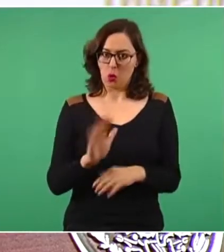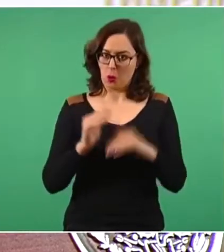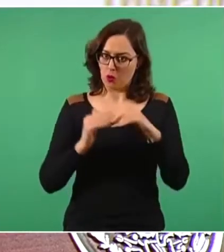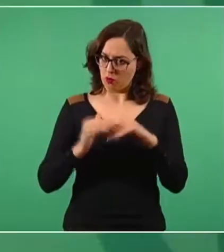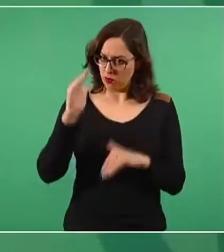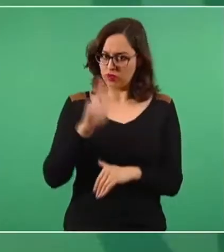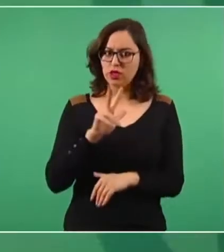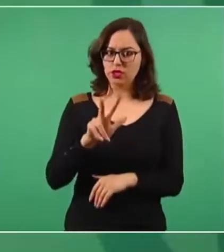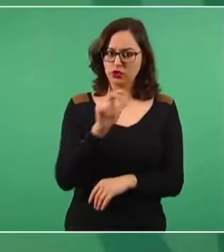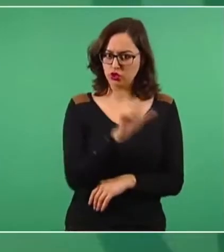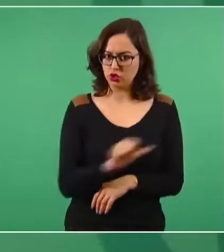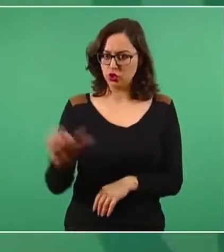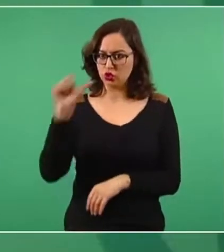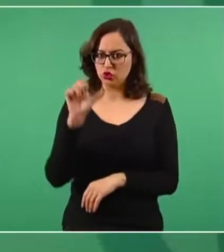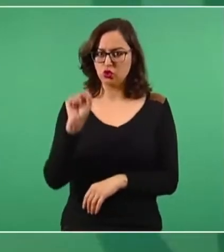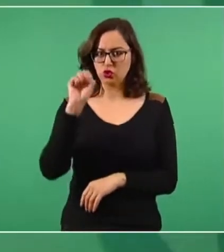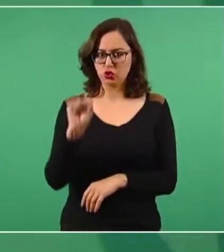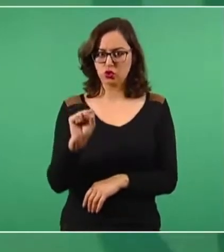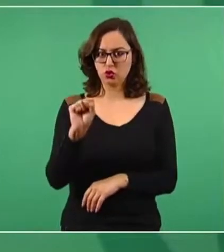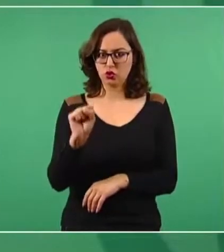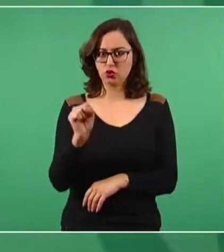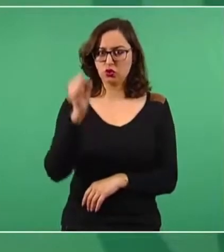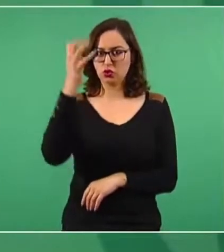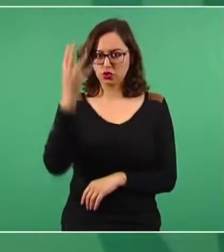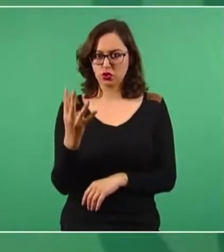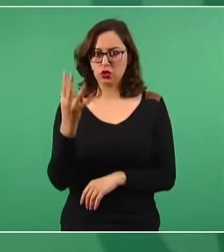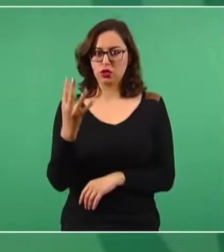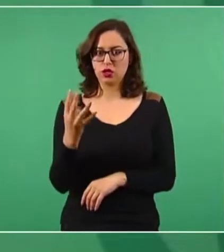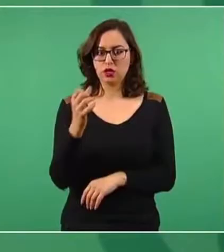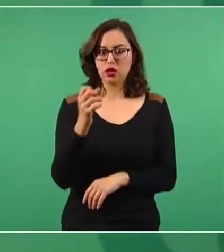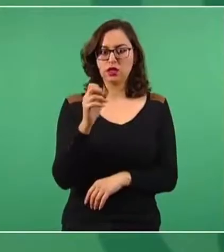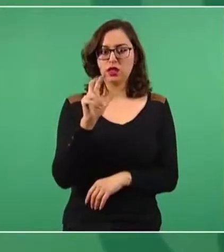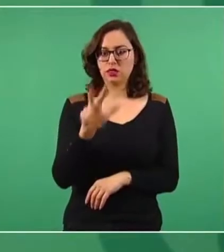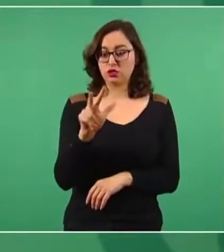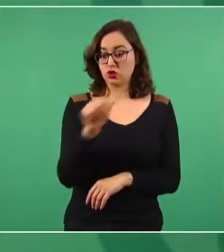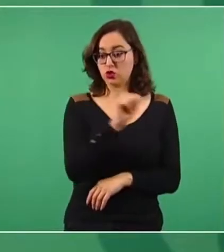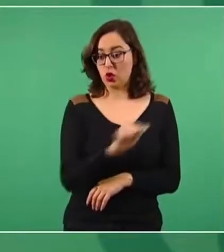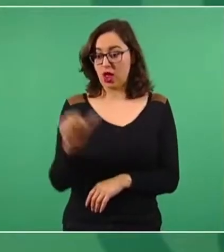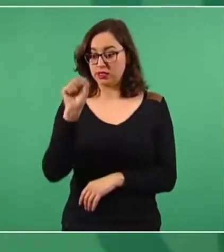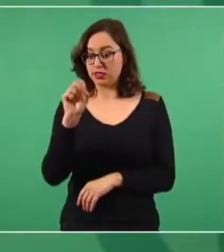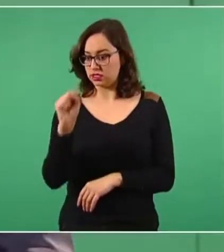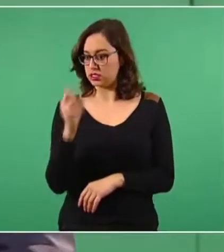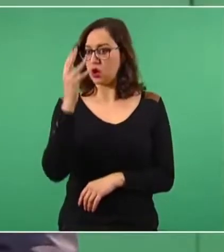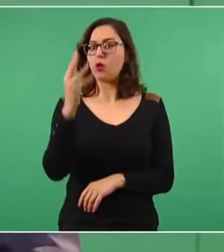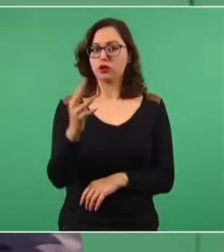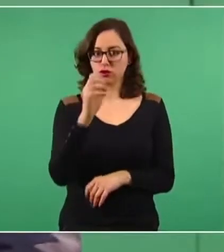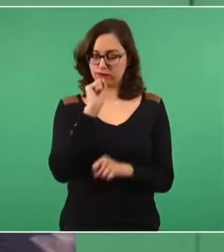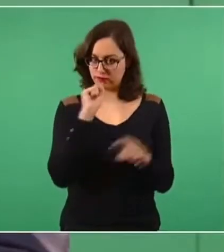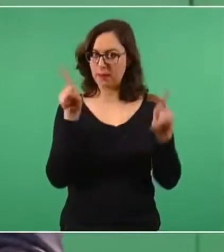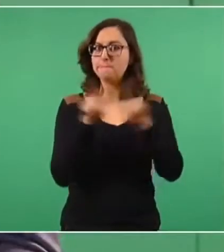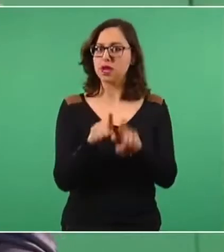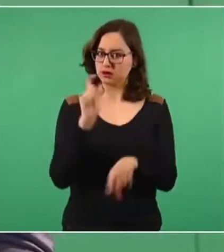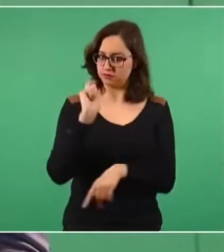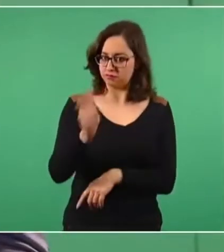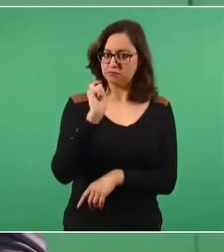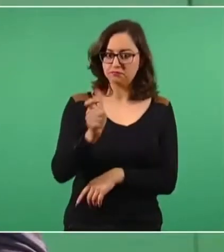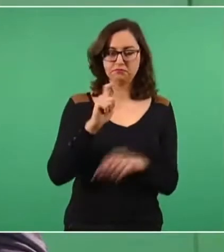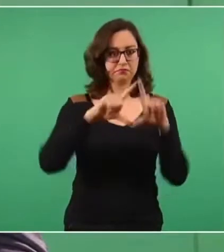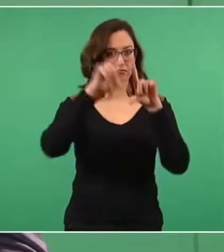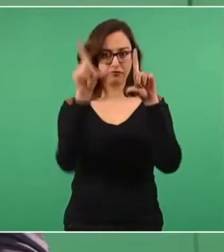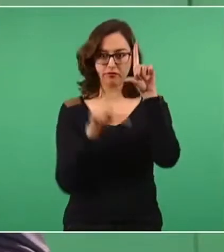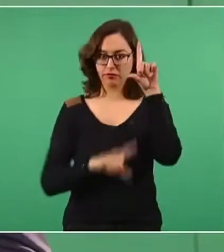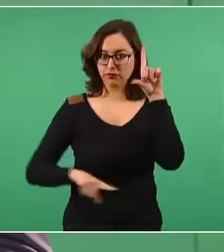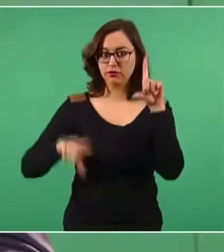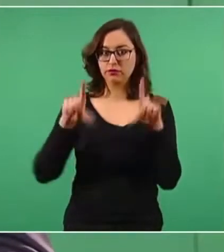sino de 18 a 64. Que ya a partir de los 65 ya es la pensión de